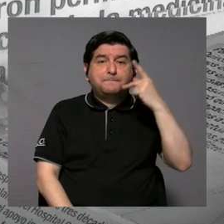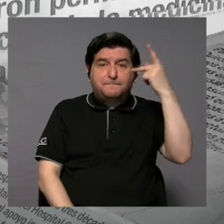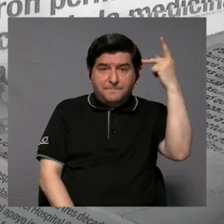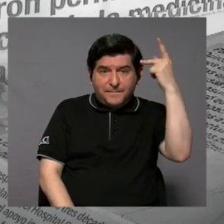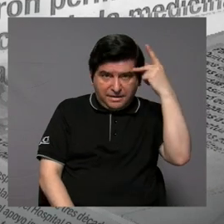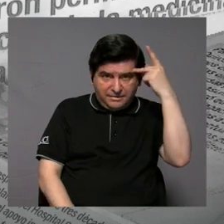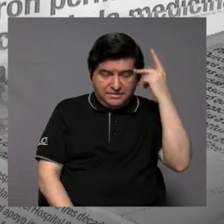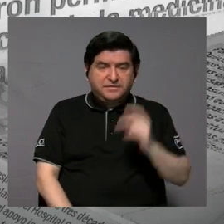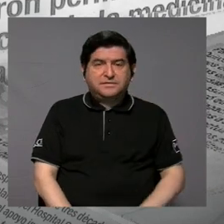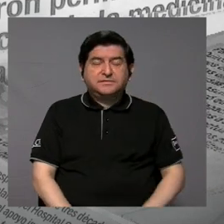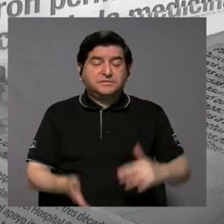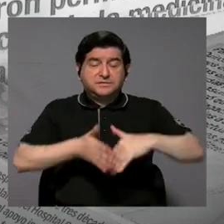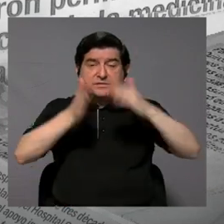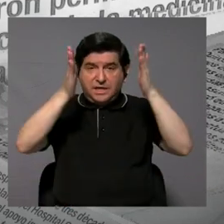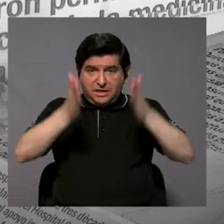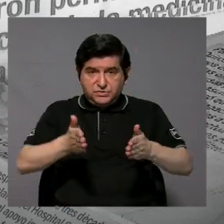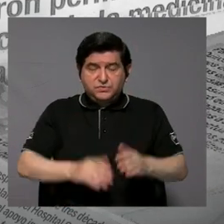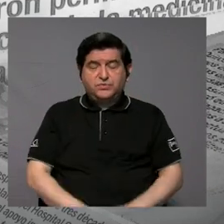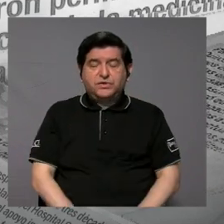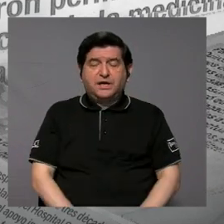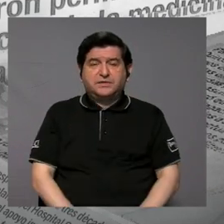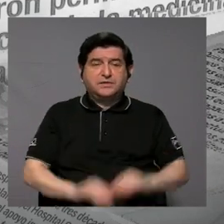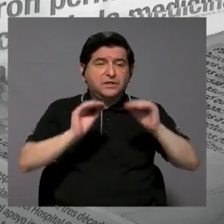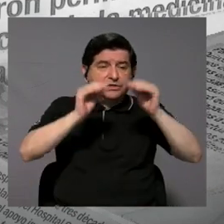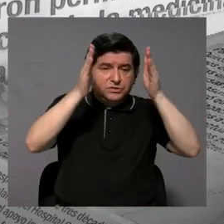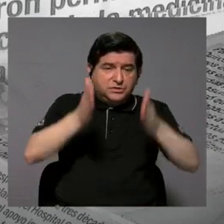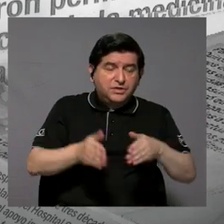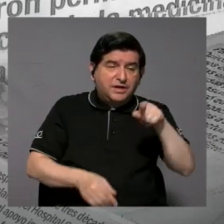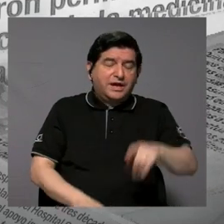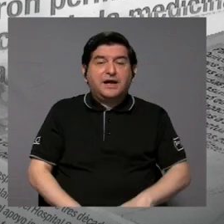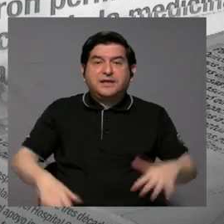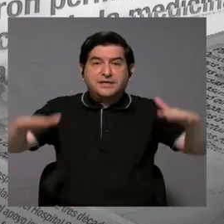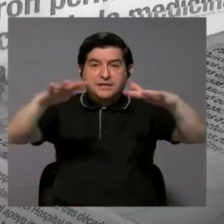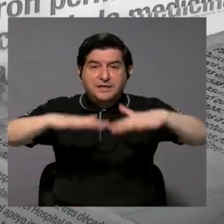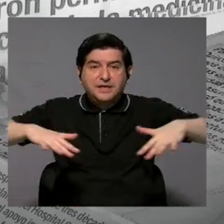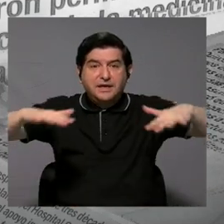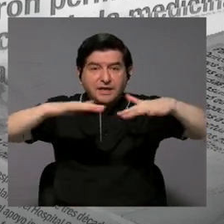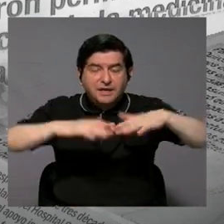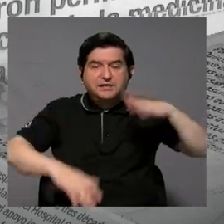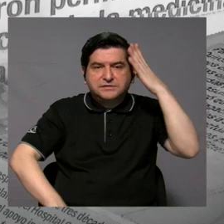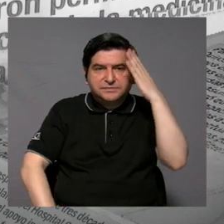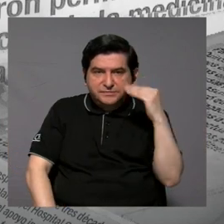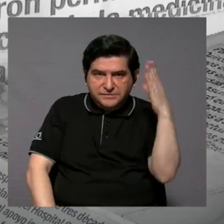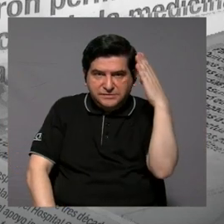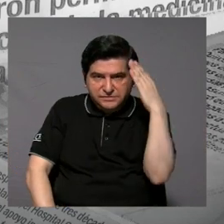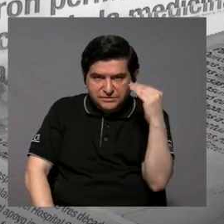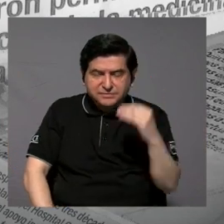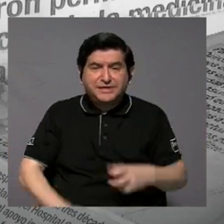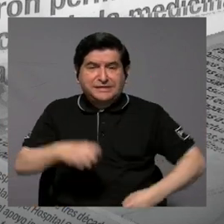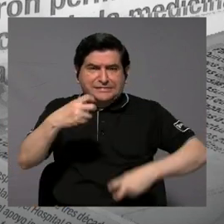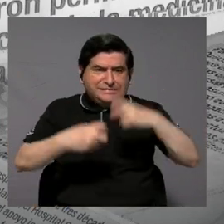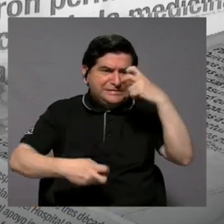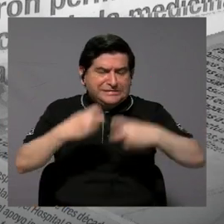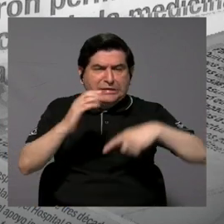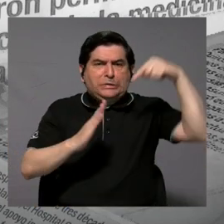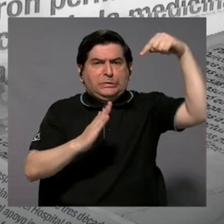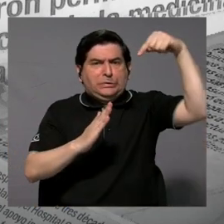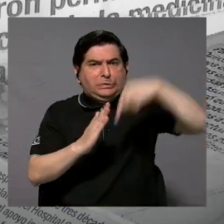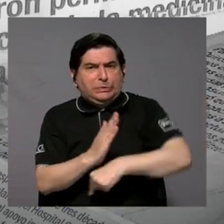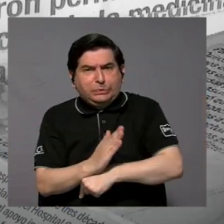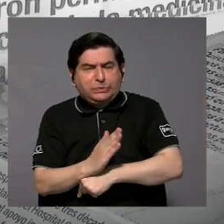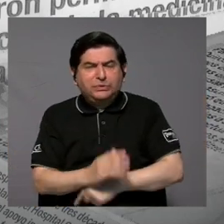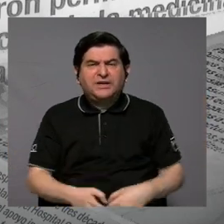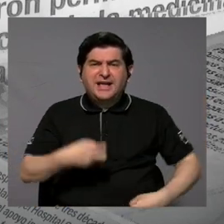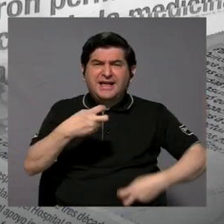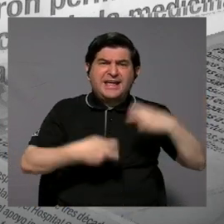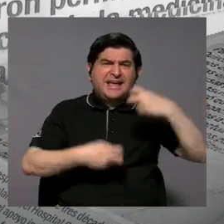padres y madres, para los estudiantes y los docentes, que son los que están ahí en las trincheras, viviendo esta problemática tan seria